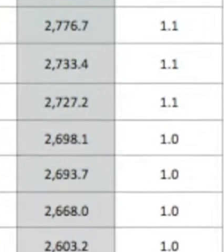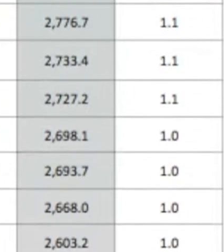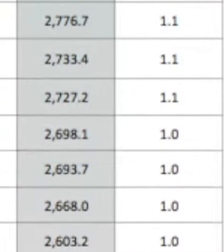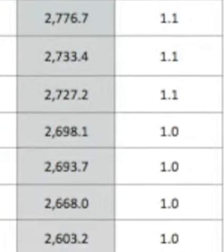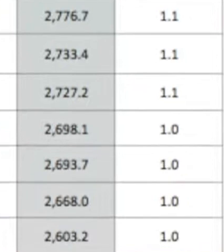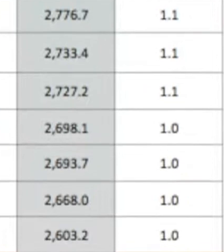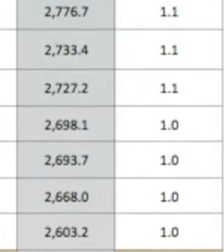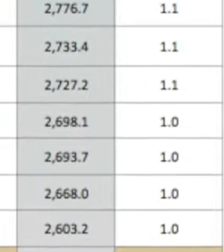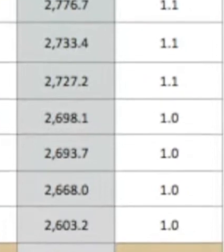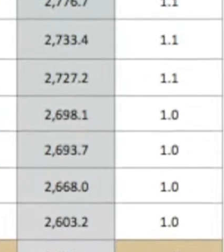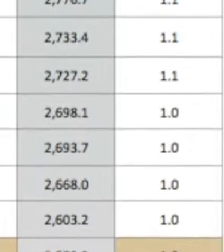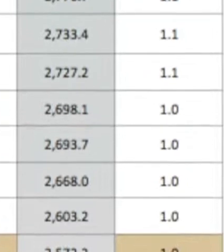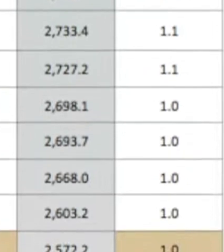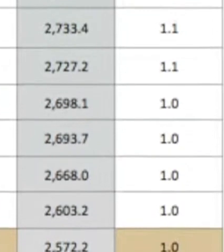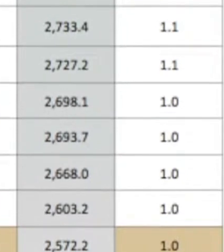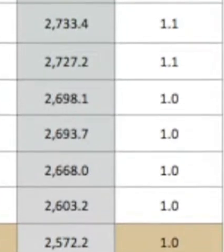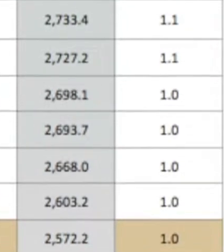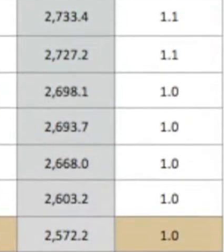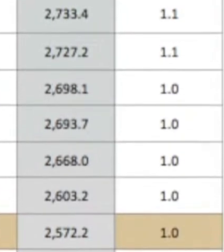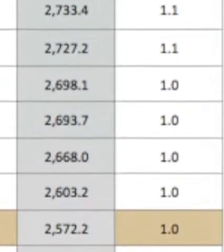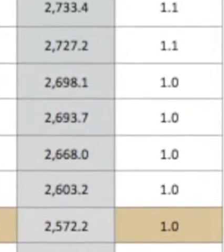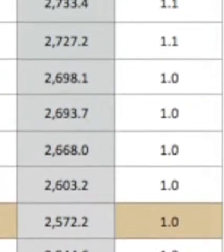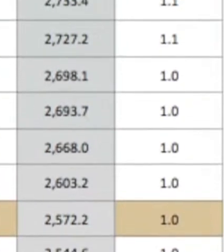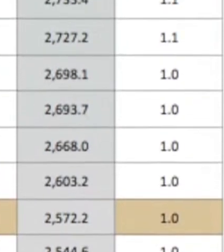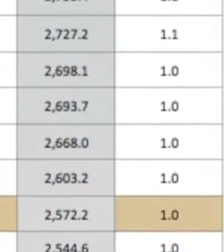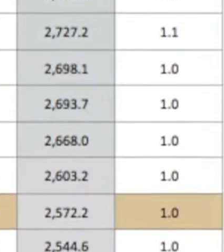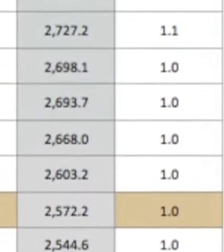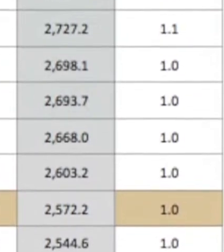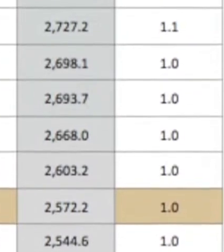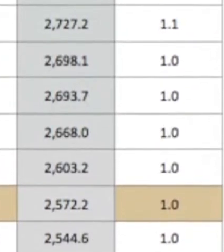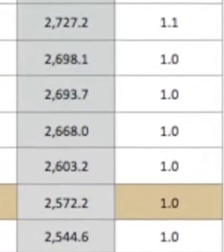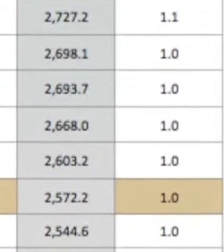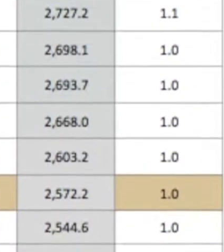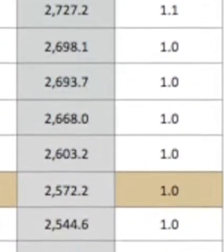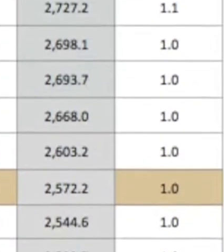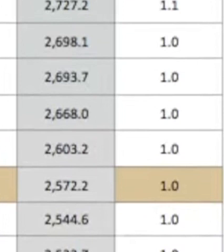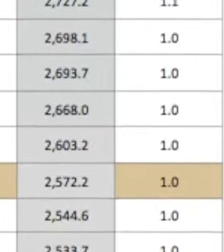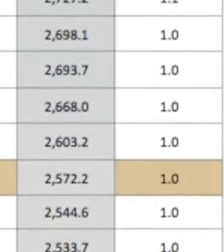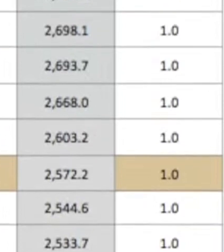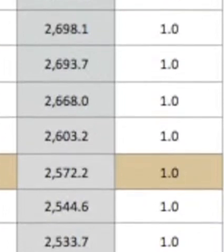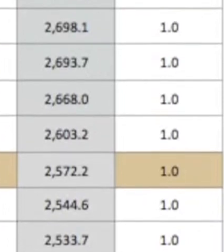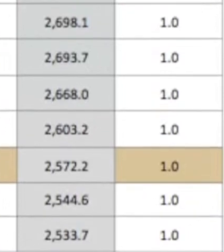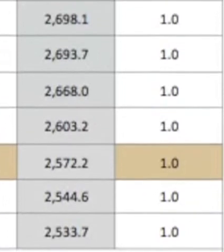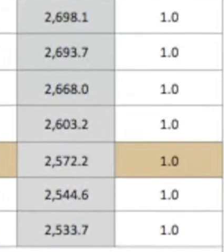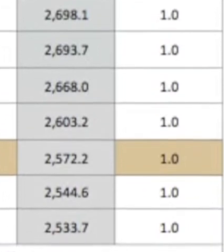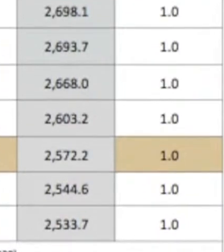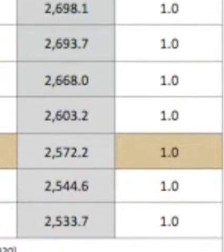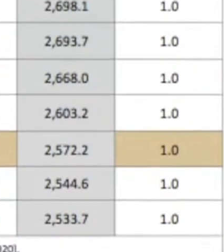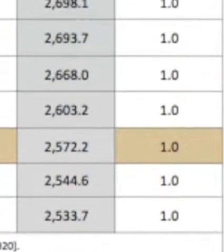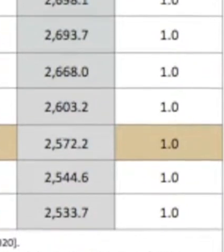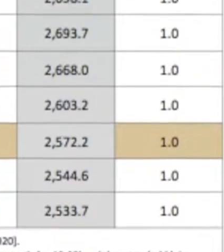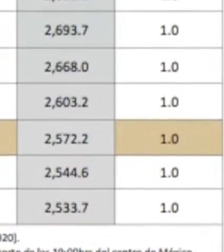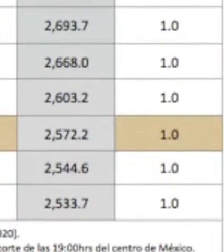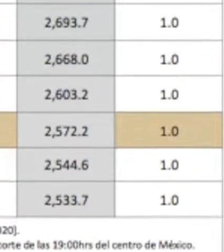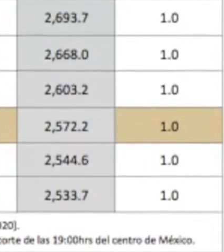región, Trinidad y Tobago también en nuestro continente. En otras regiones Bélgica, Italia, Grecia, Paraguay